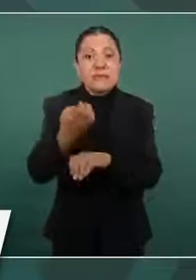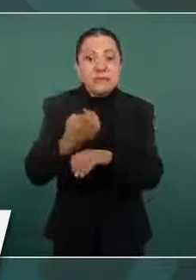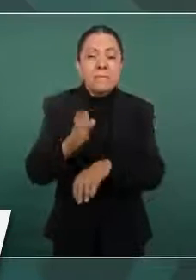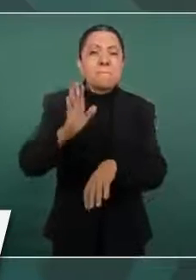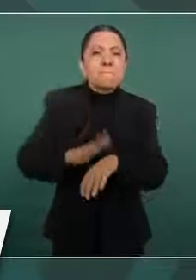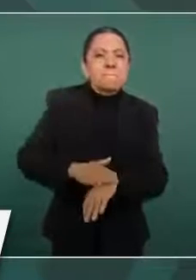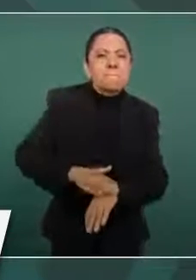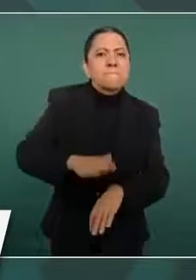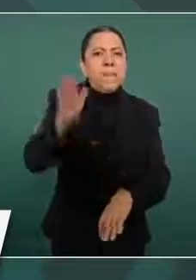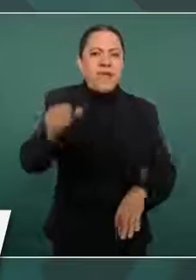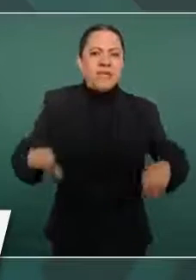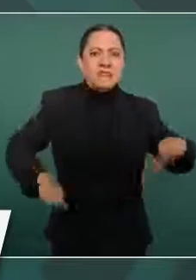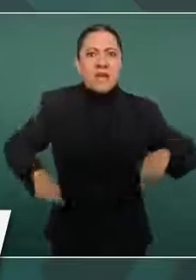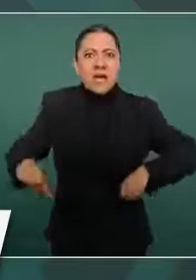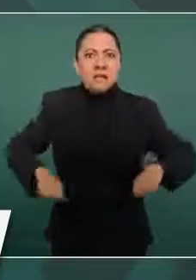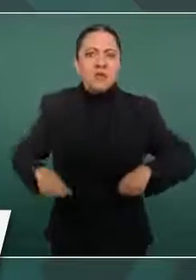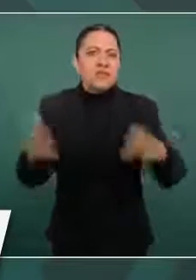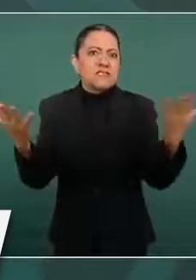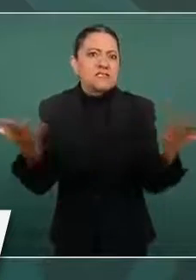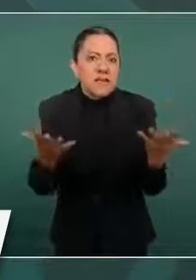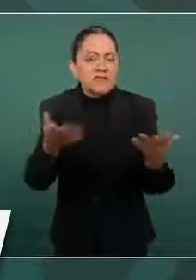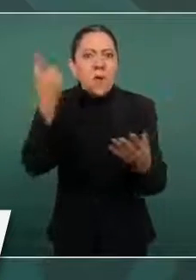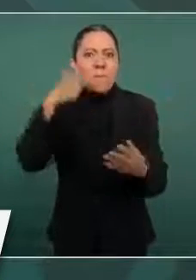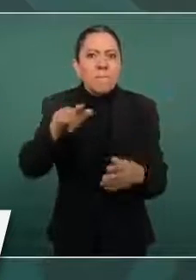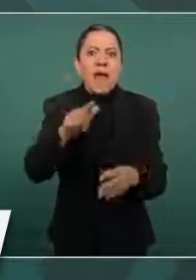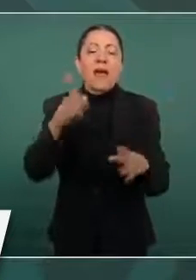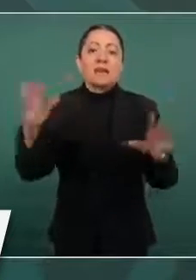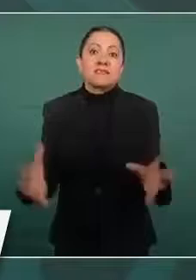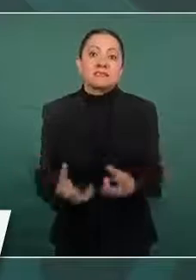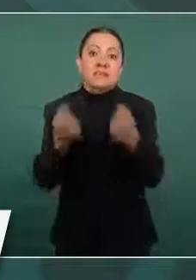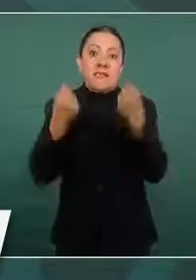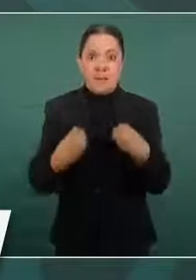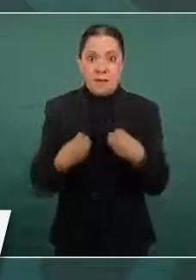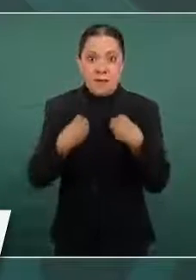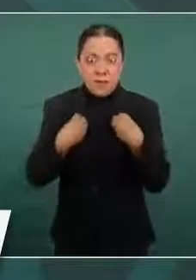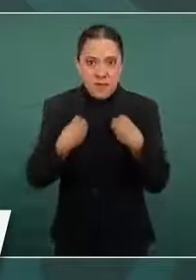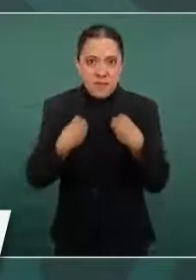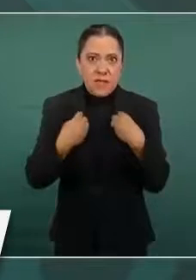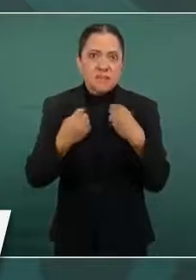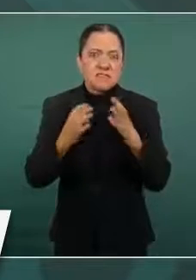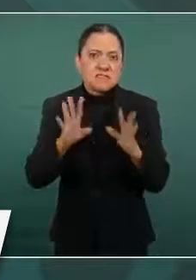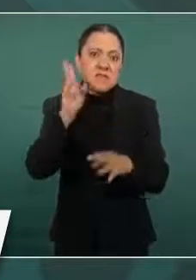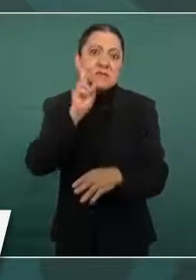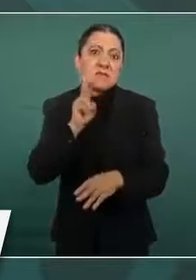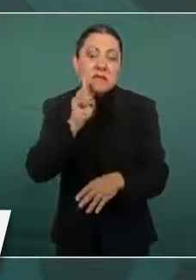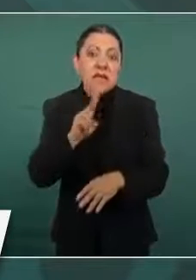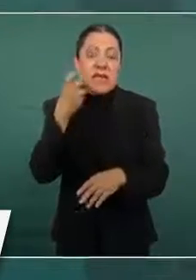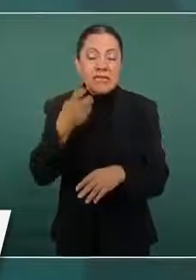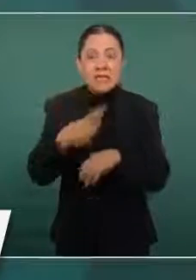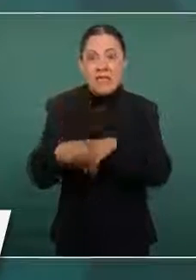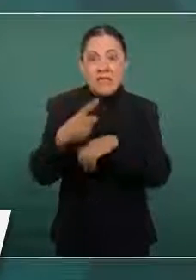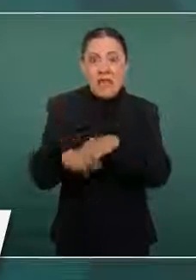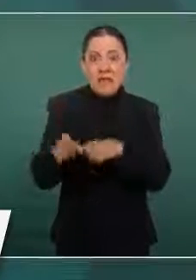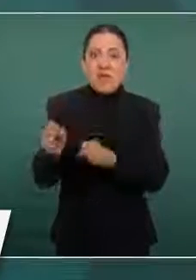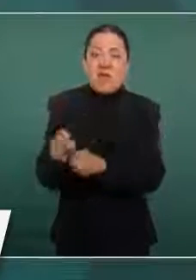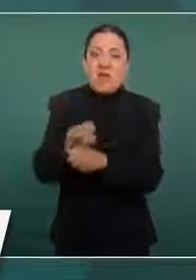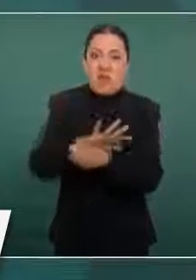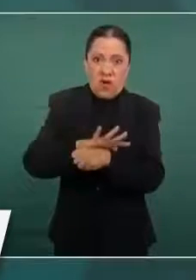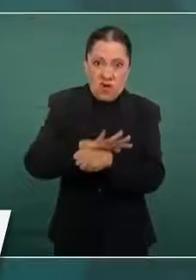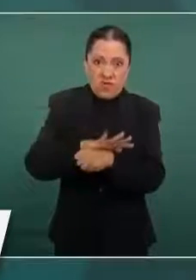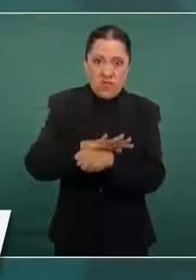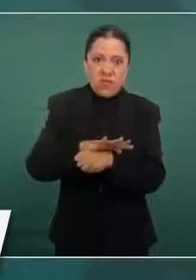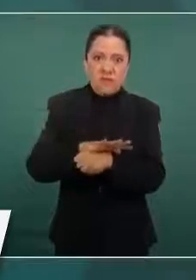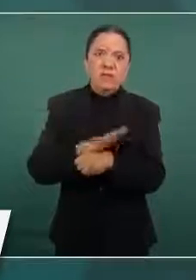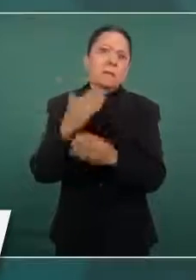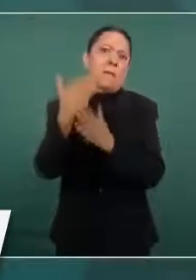acciones ha tomado para buscar salvar vidas y procurar que los daños del COVID-19 sean los menos